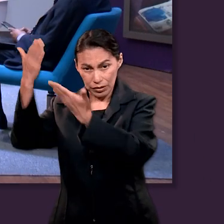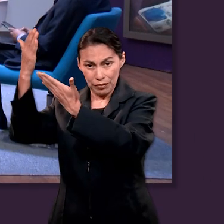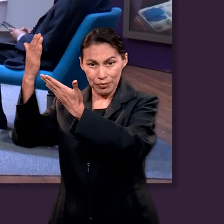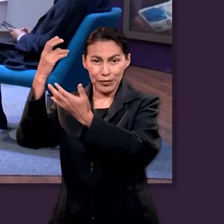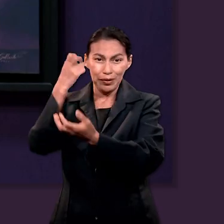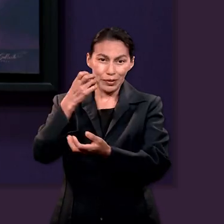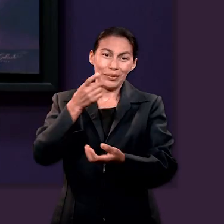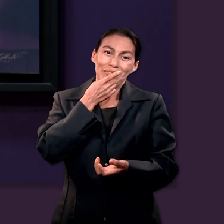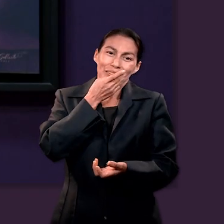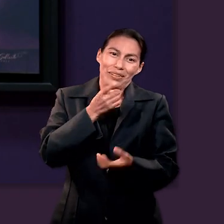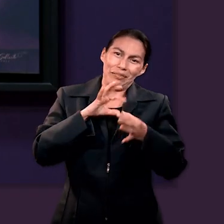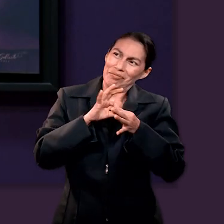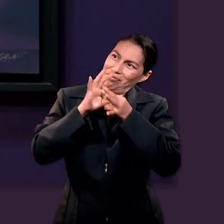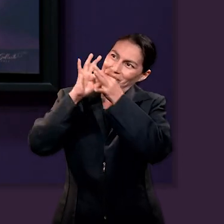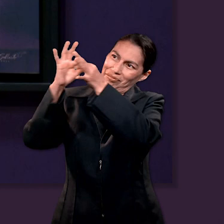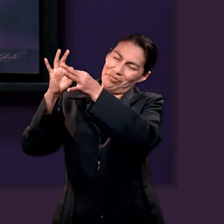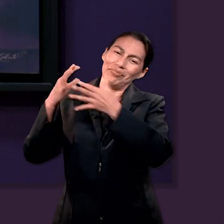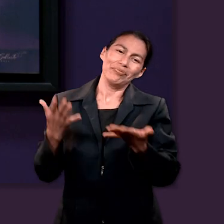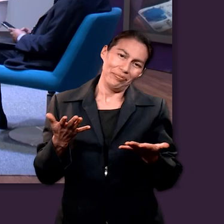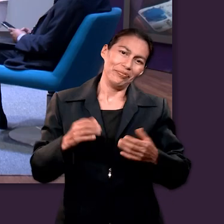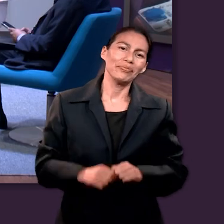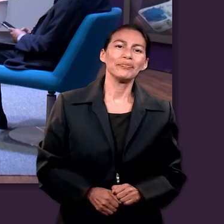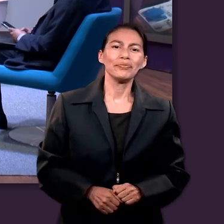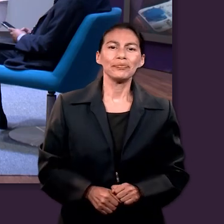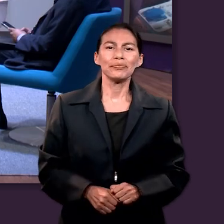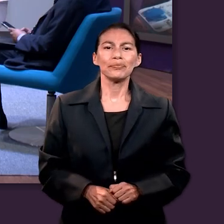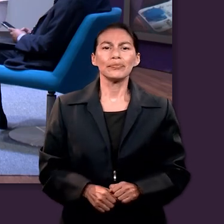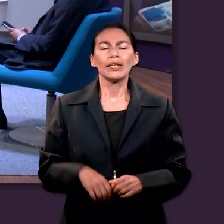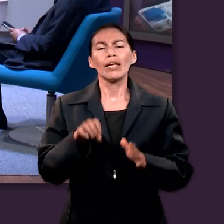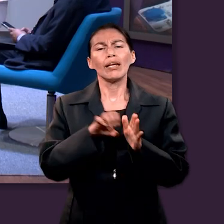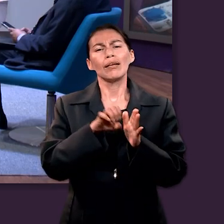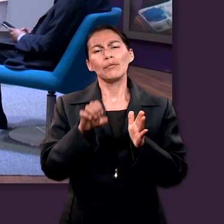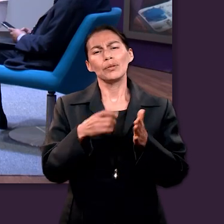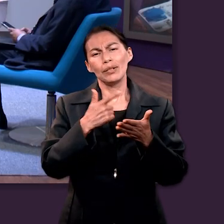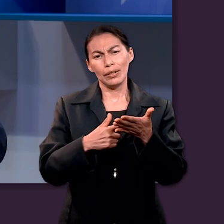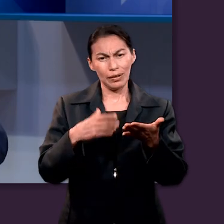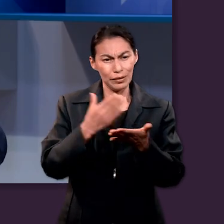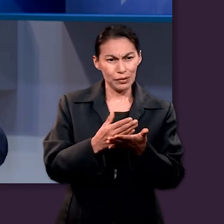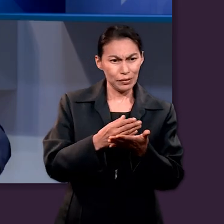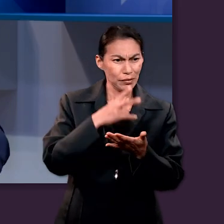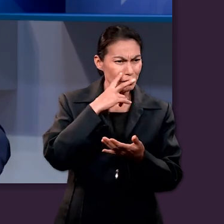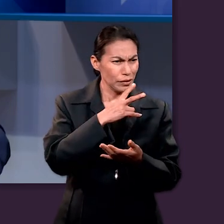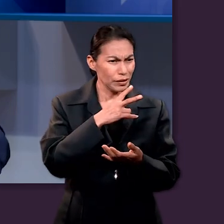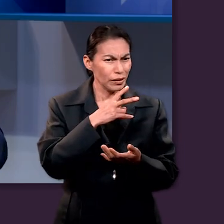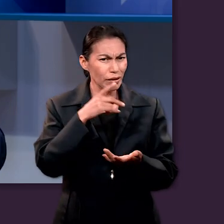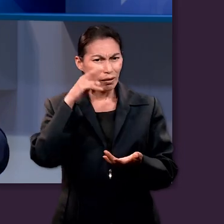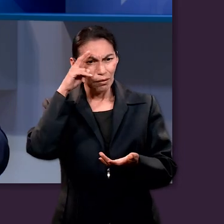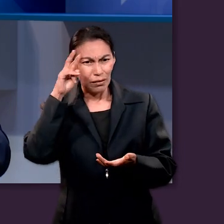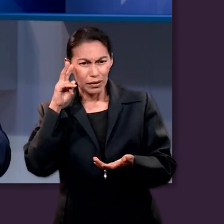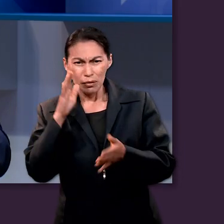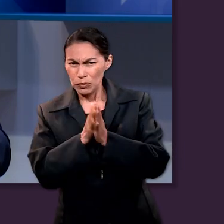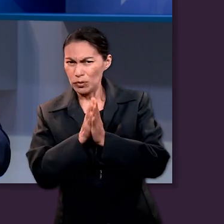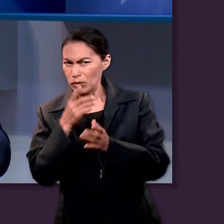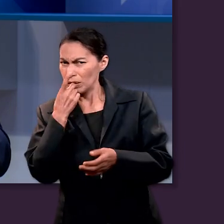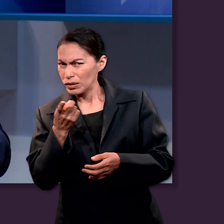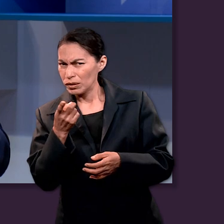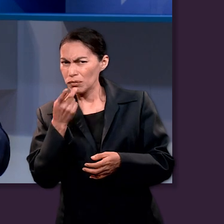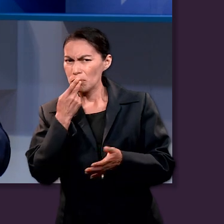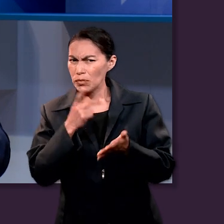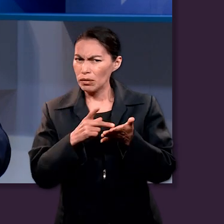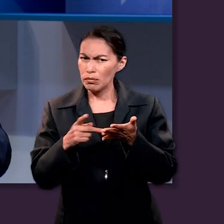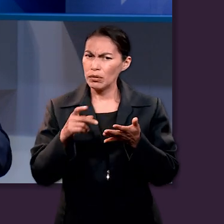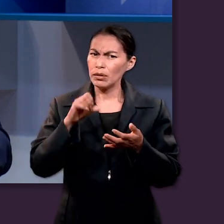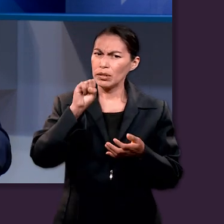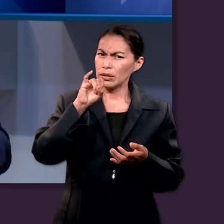nuestro testimonio debe ser coherente con ese Dios. Y tenemos un ejemplo que la lección nos presenta que mostraré que Vale lo comentara sobre